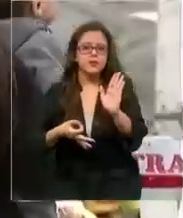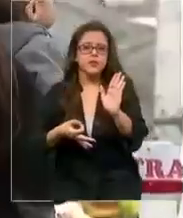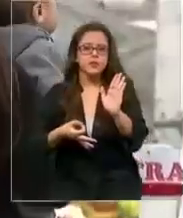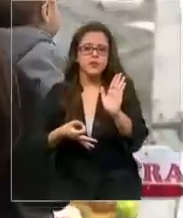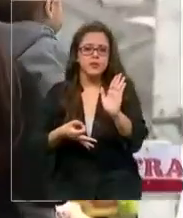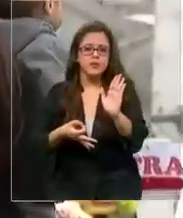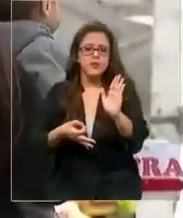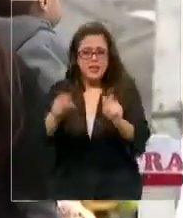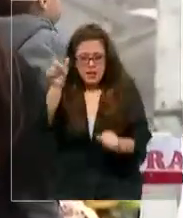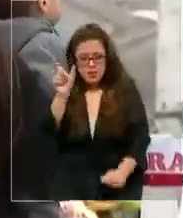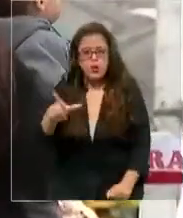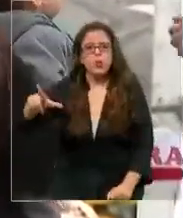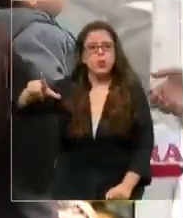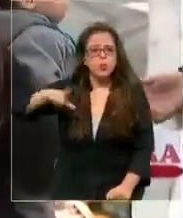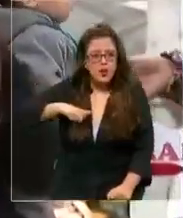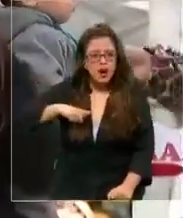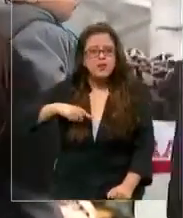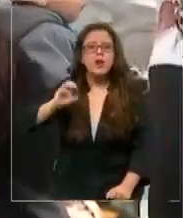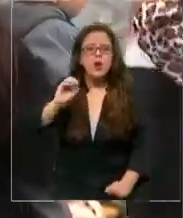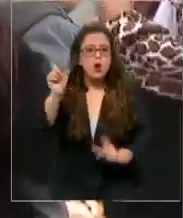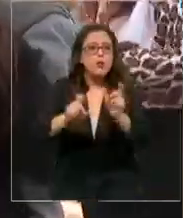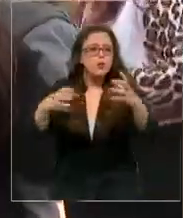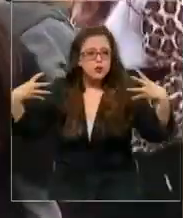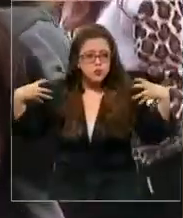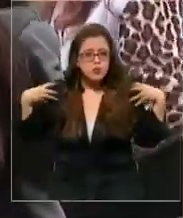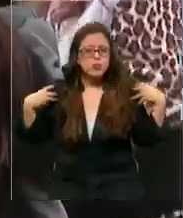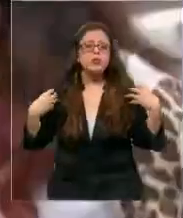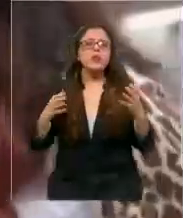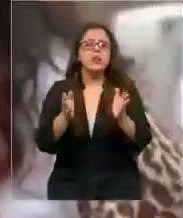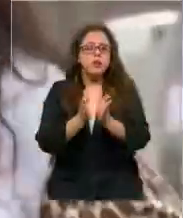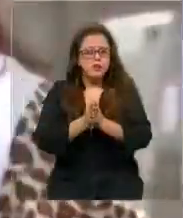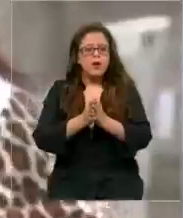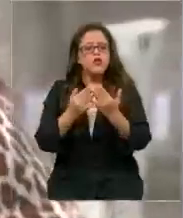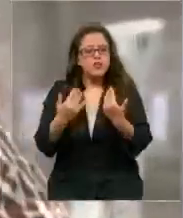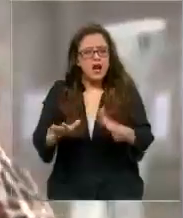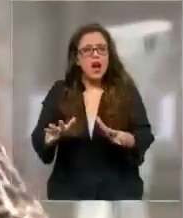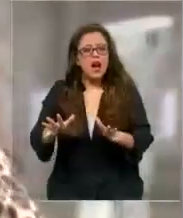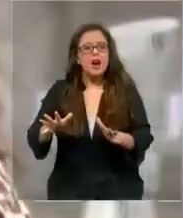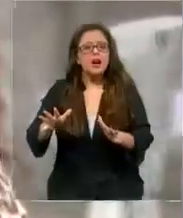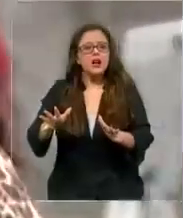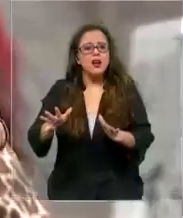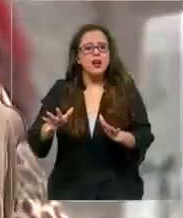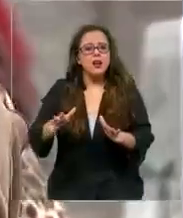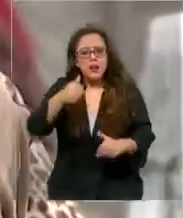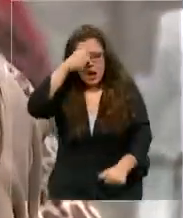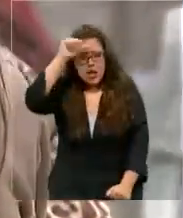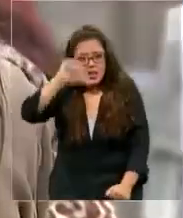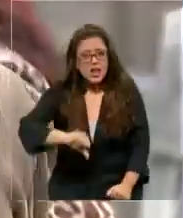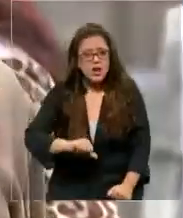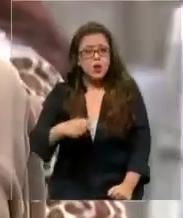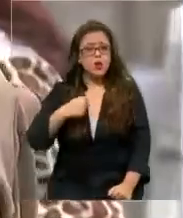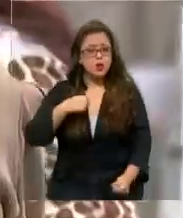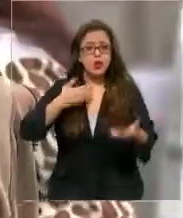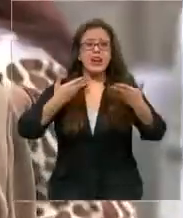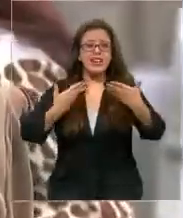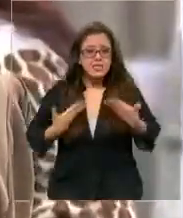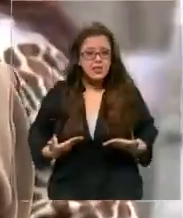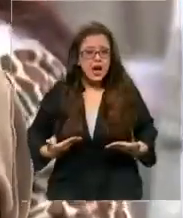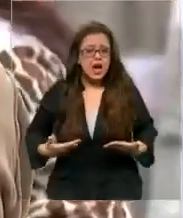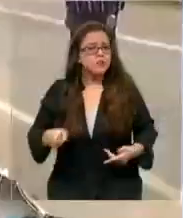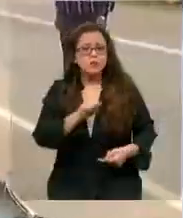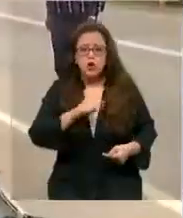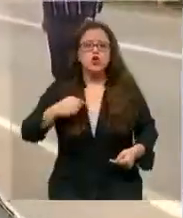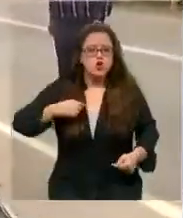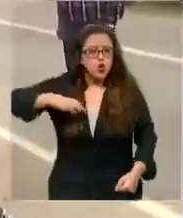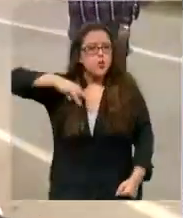Que el culpable, los que son responsables de esto, lo paguen por el resto de su vida. Yo no me voy a quedar cansada. Como mamá